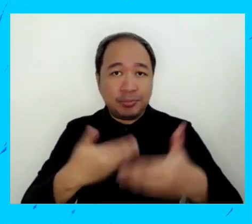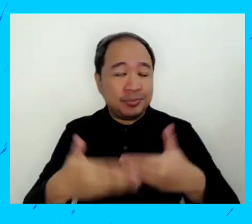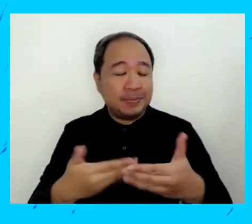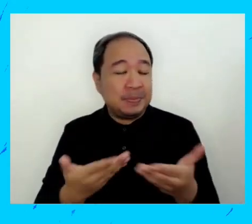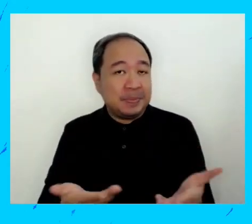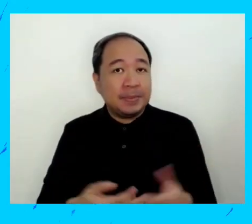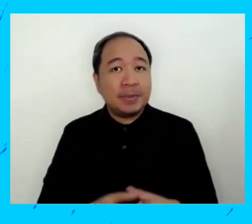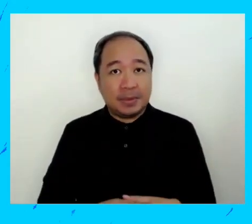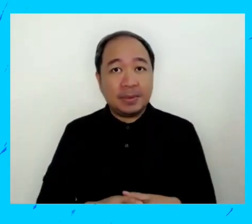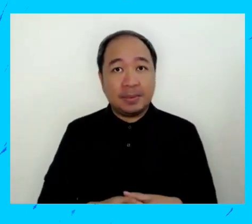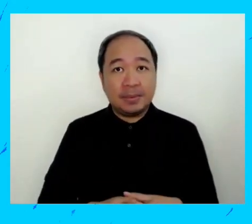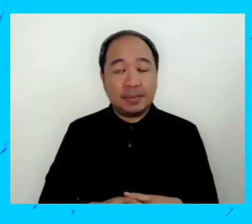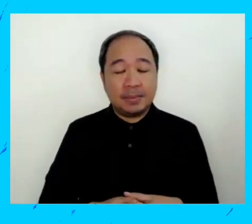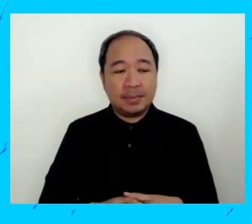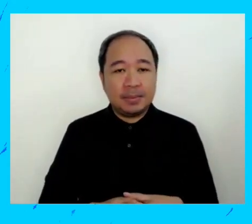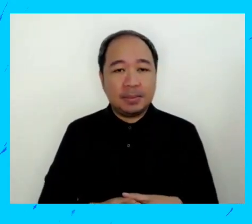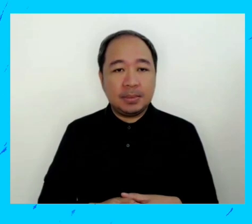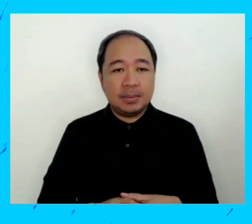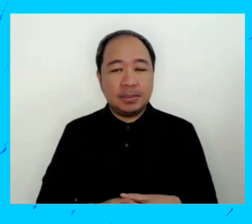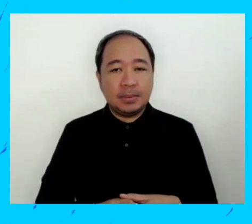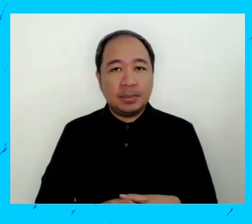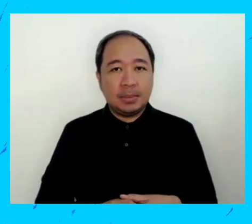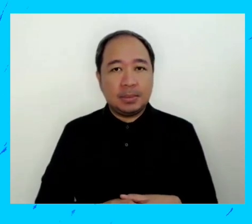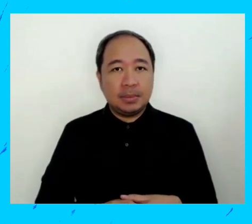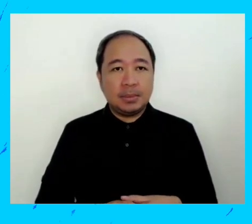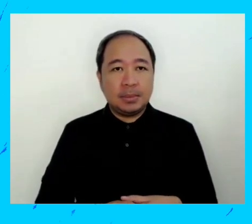vamos a empezar